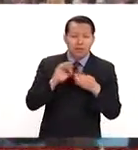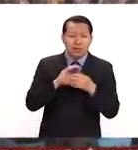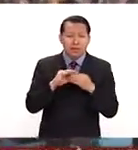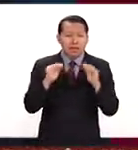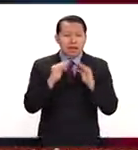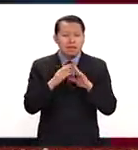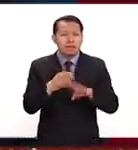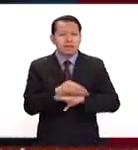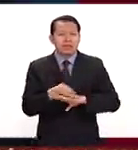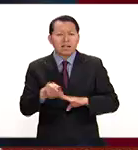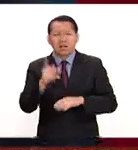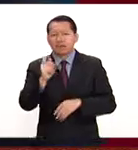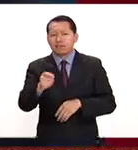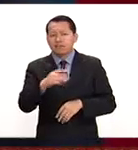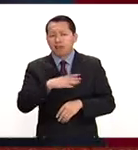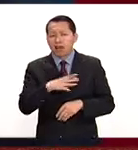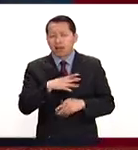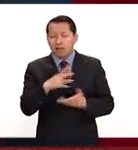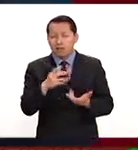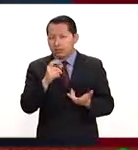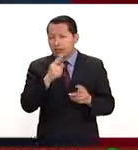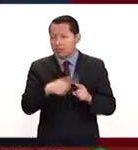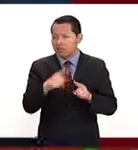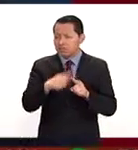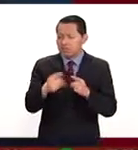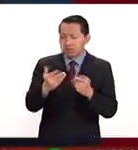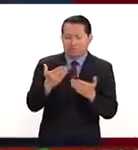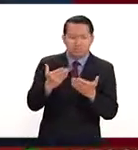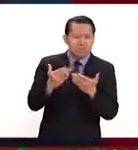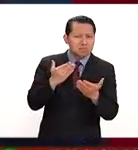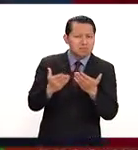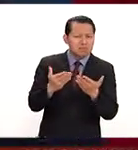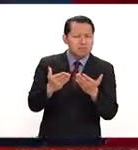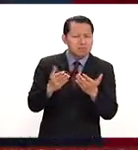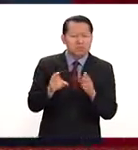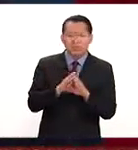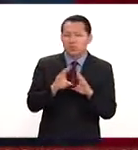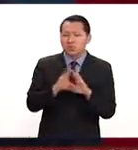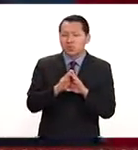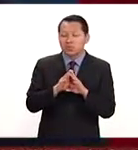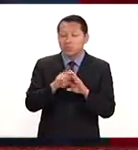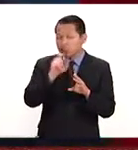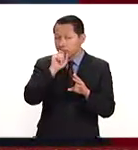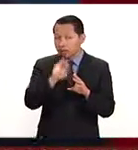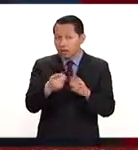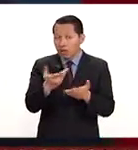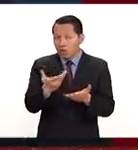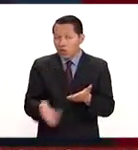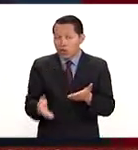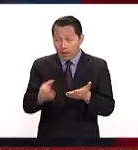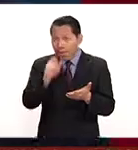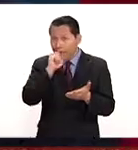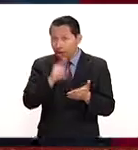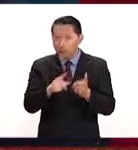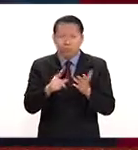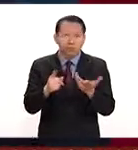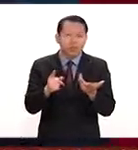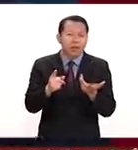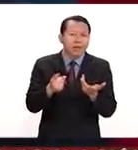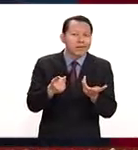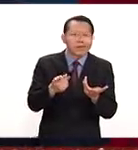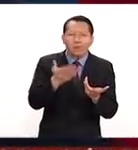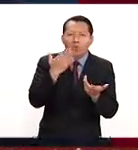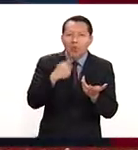Blanca opera con hechos alternativos y justamente ahora el hecho de que todavía no tiene